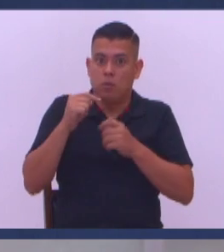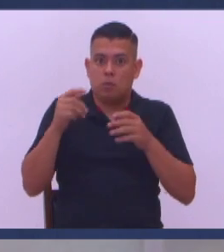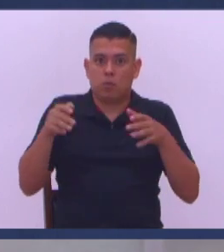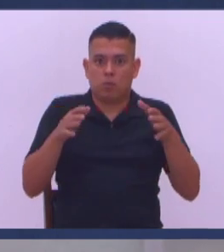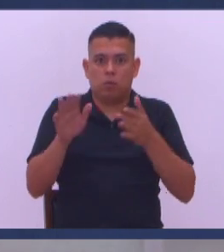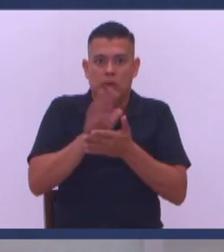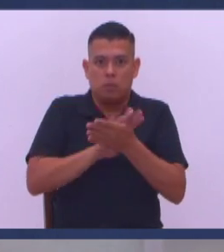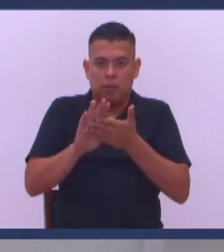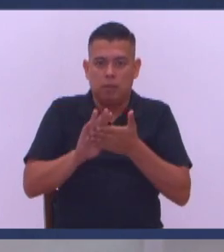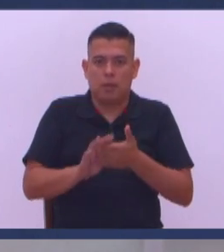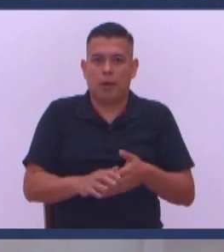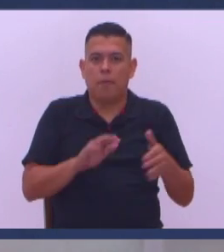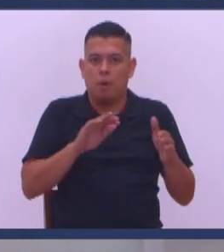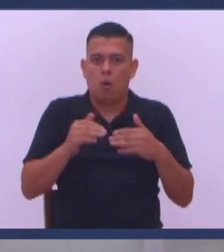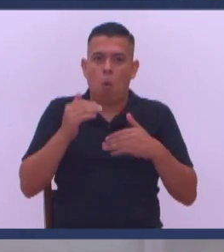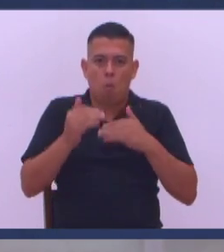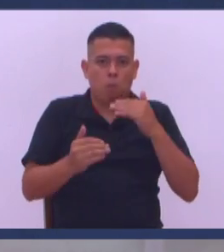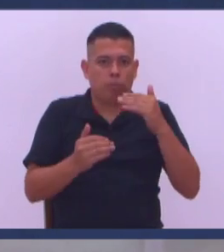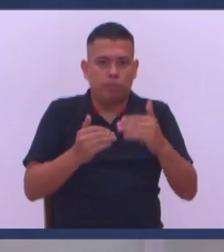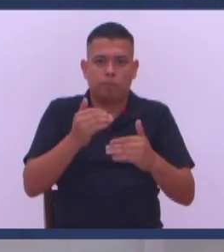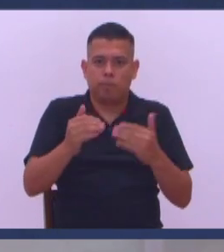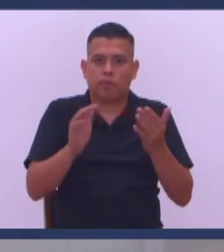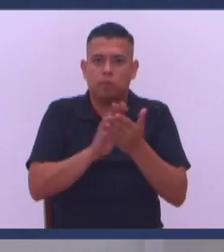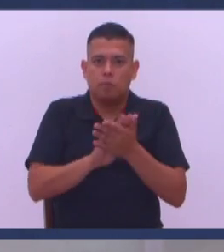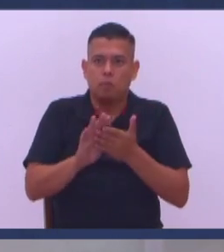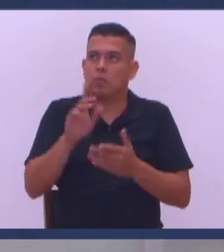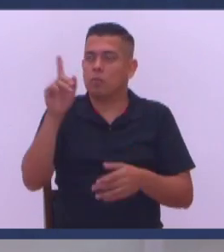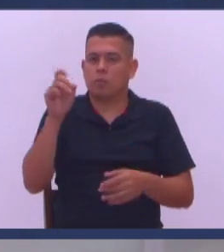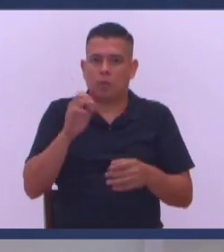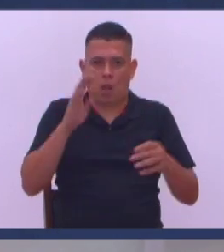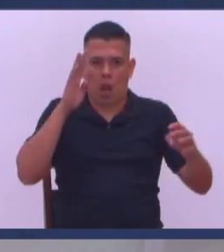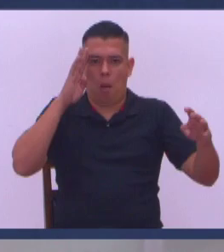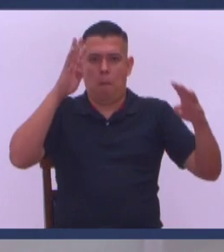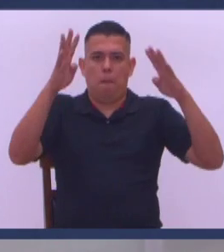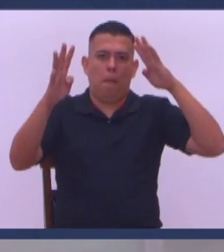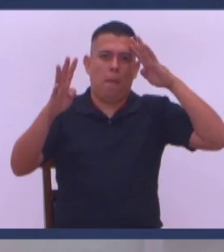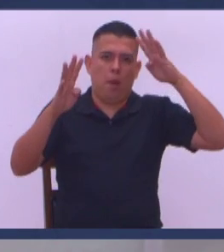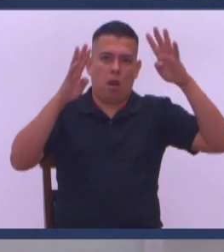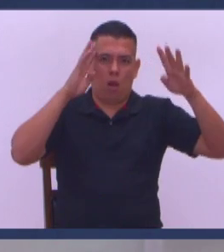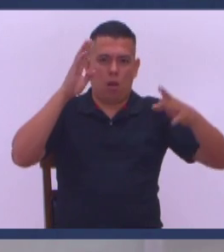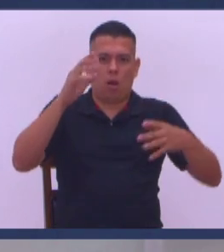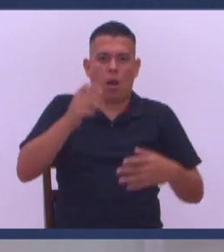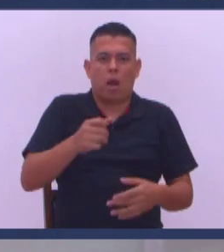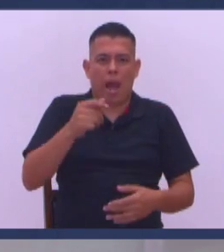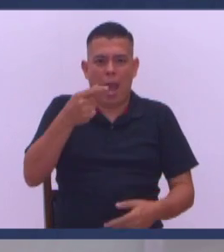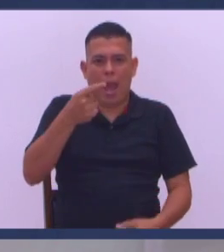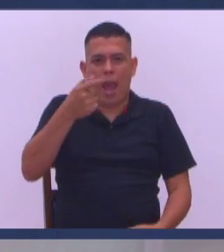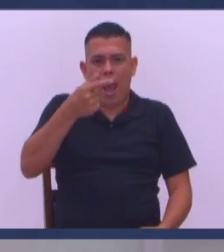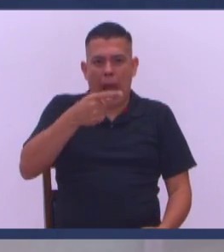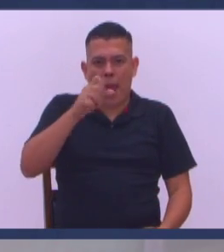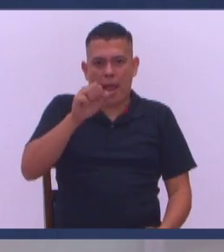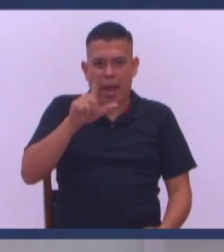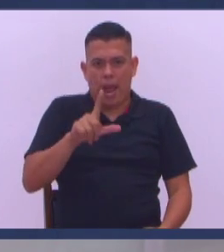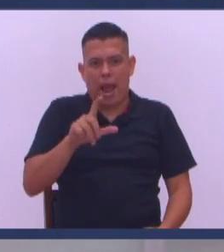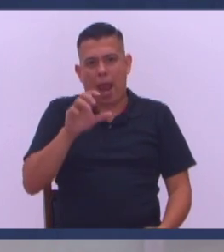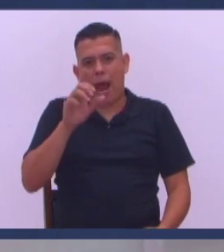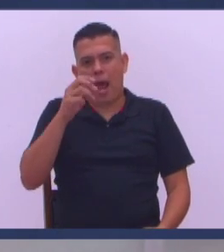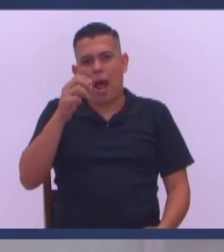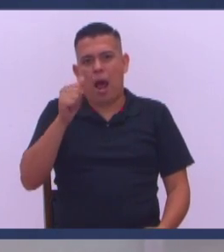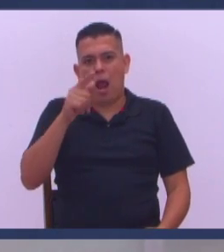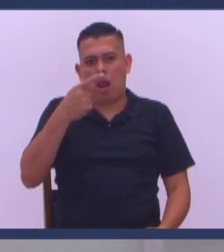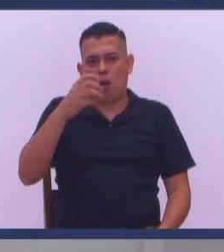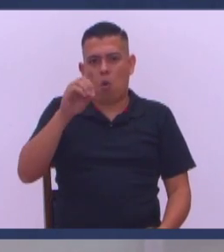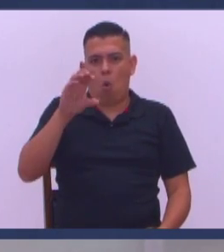pidiendo a nosotros Un proceso de purificación No te está diciendo Inventate este alcohol gel O inventate este otro jabón Te está diciendo